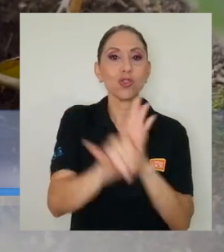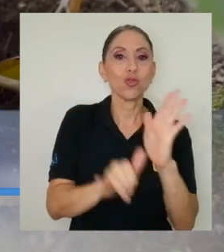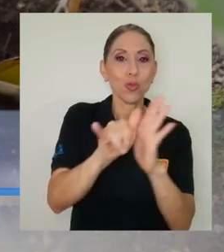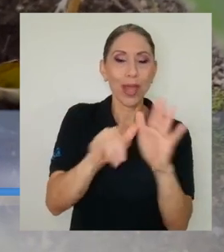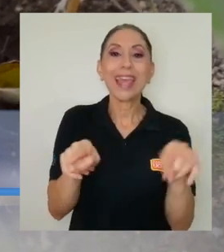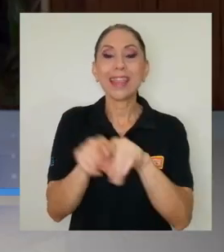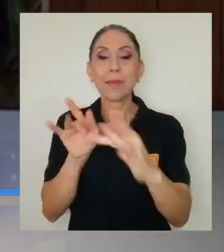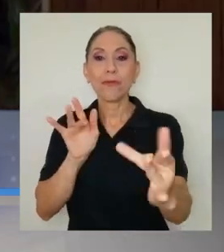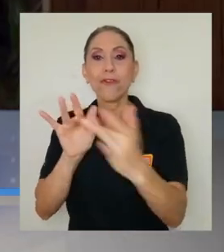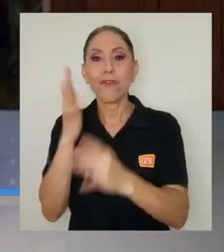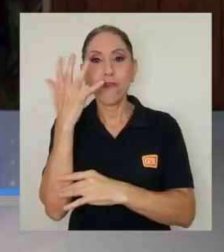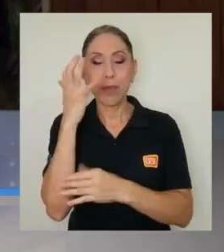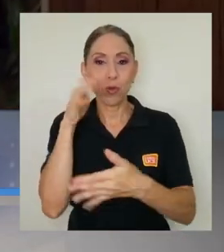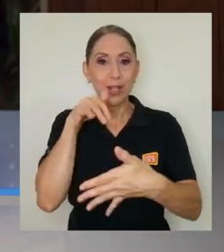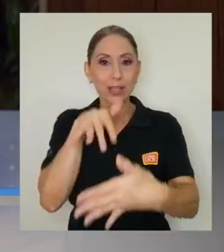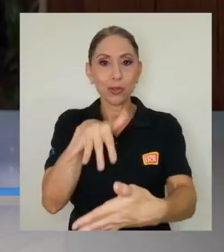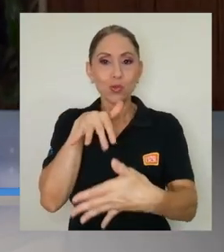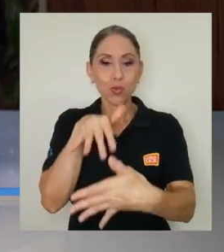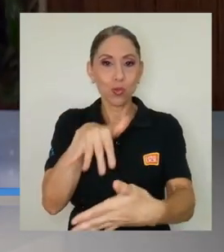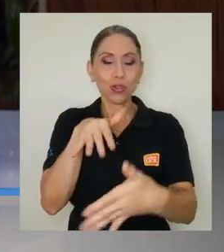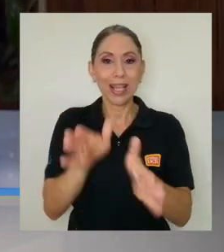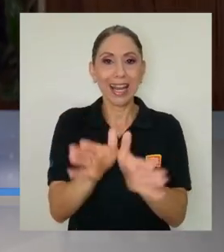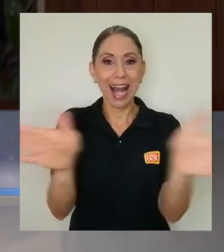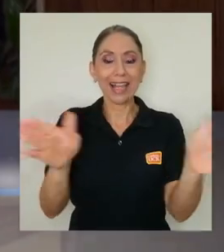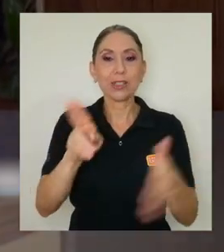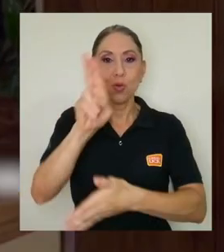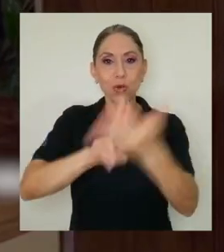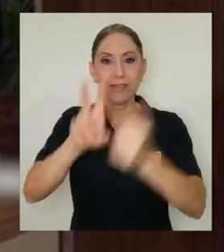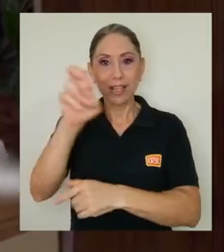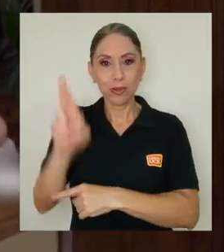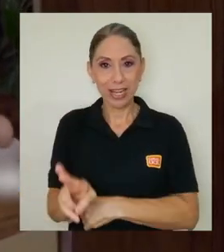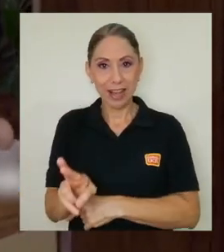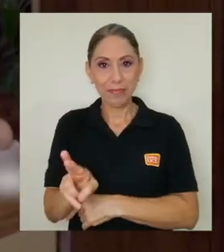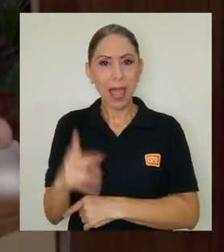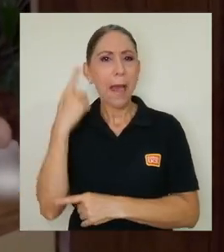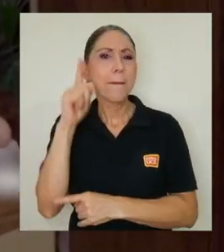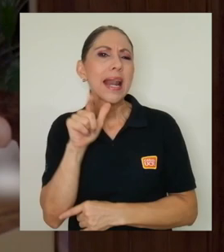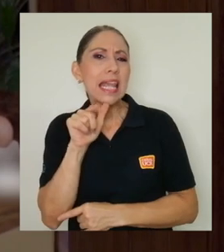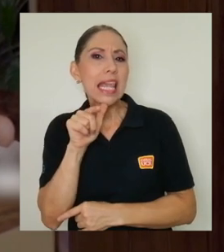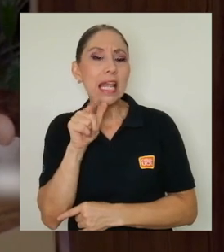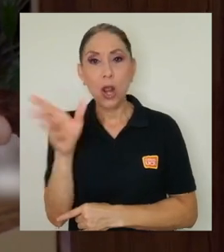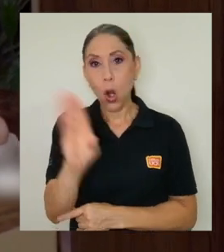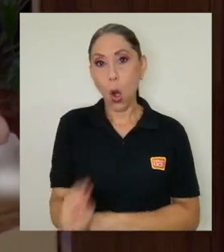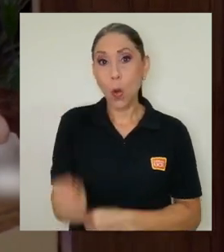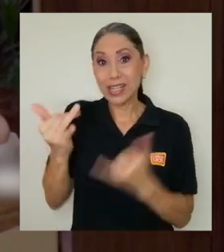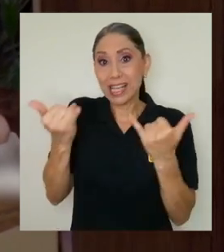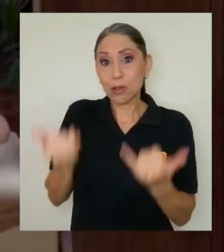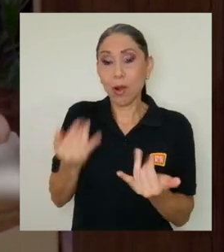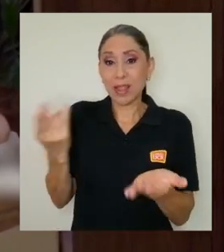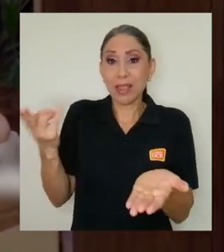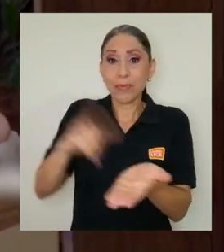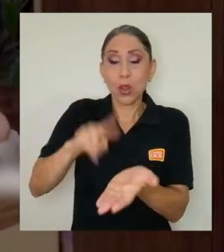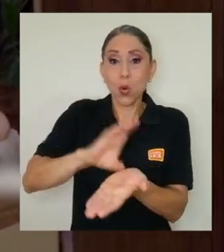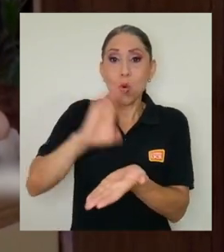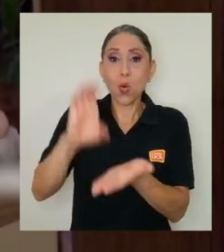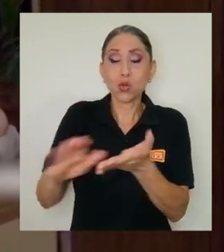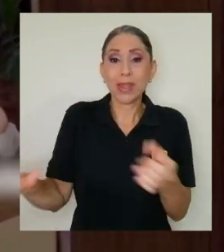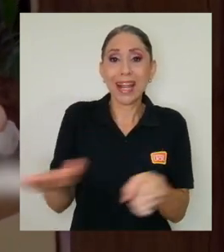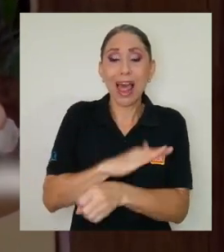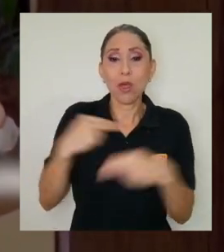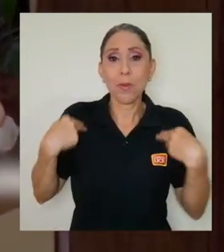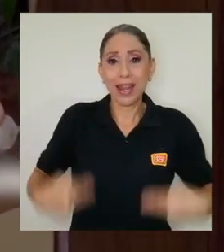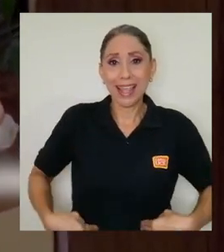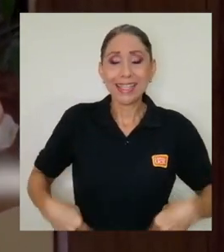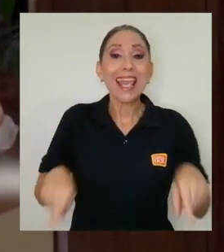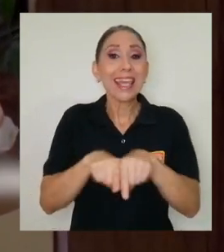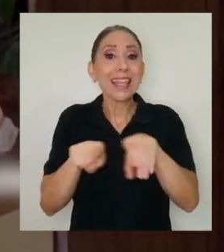el Facebook de la Escuela de Estudios Generales de la UCR. Están dirigidas a jóvenes que actualmente llevan el curso integrado de Humanidades y los